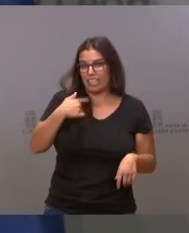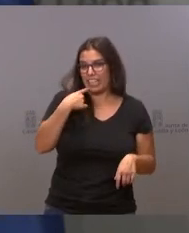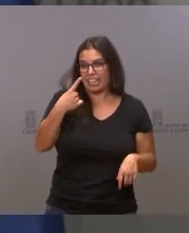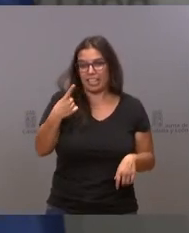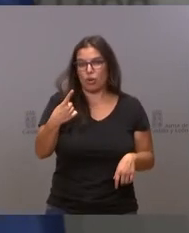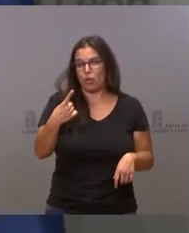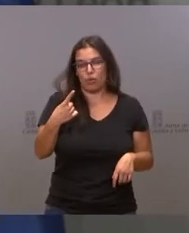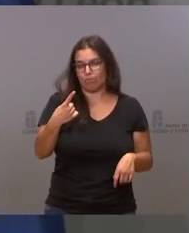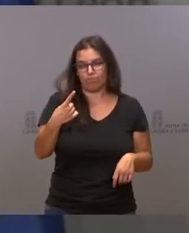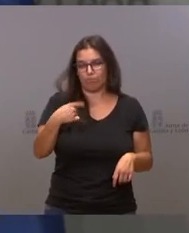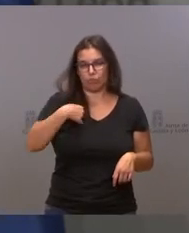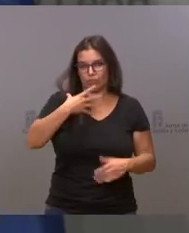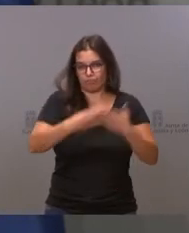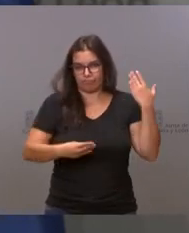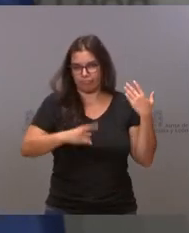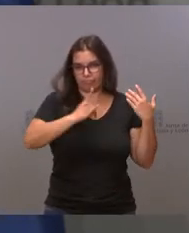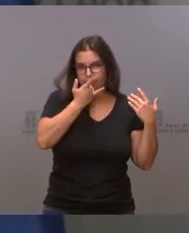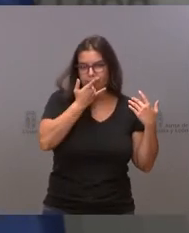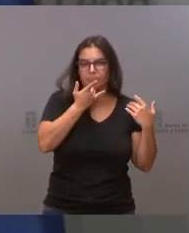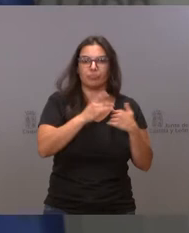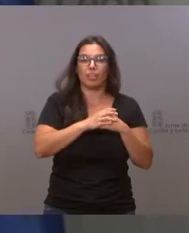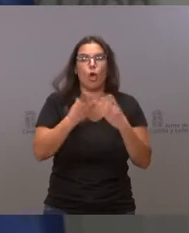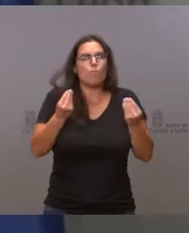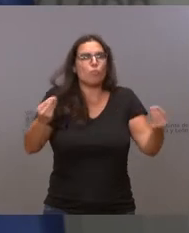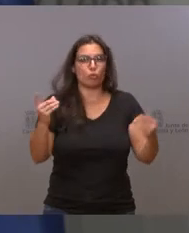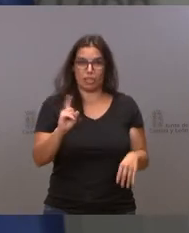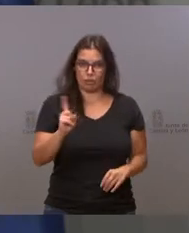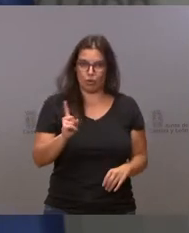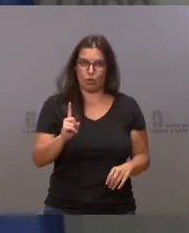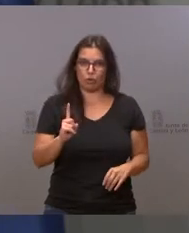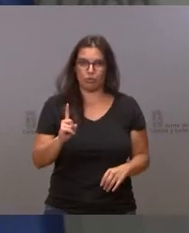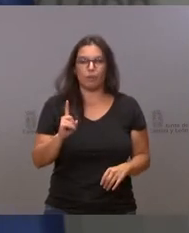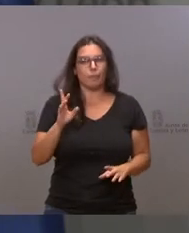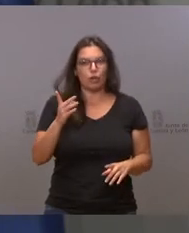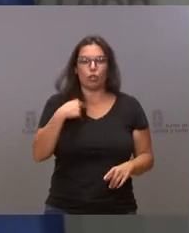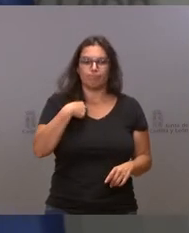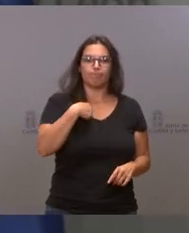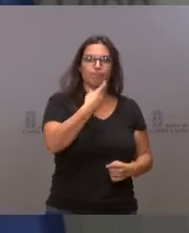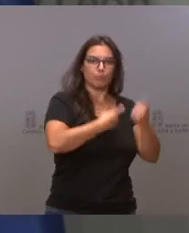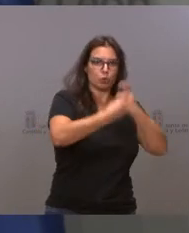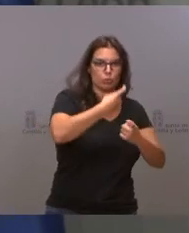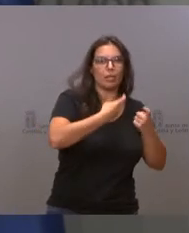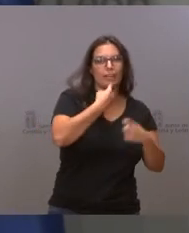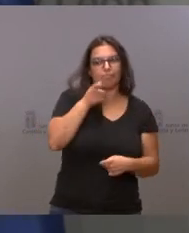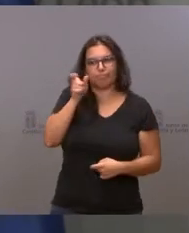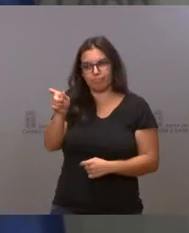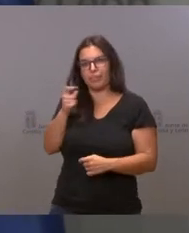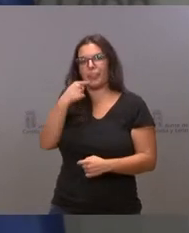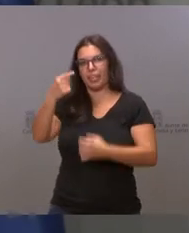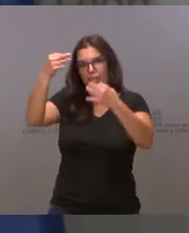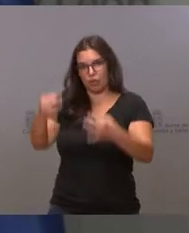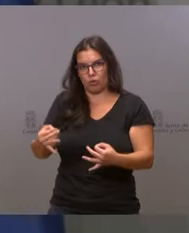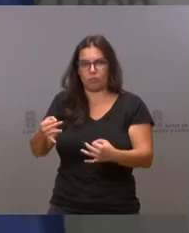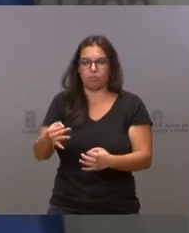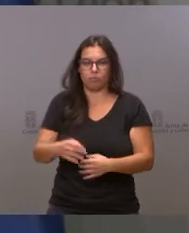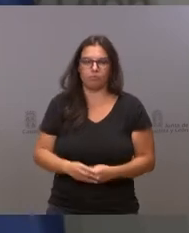corregirían en breve. No son muchas, pero le pasaremos la cifra exacta para no dar una